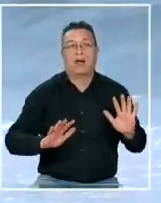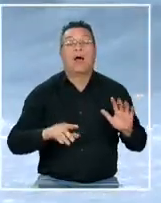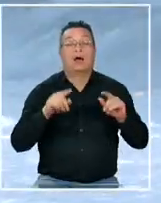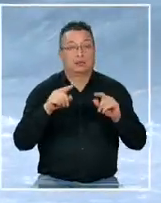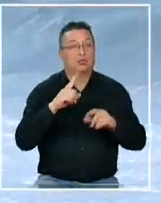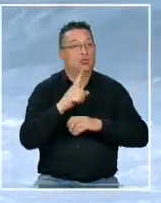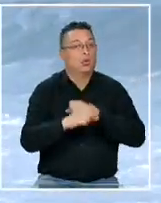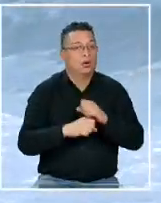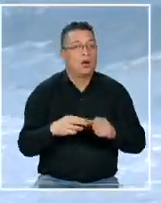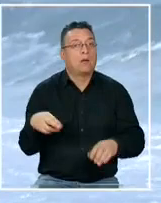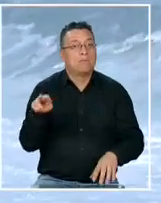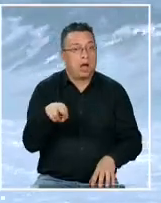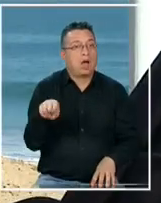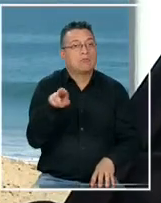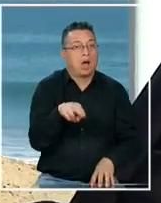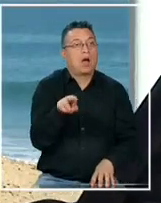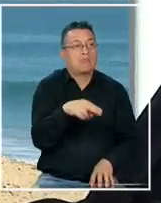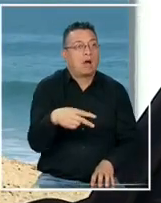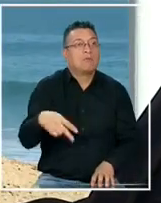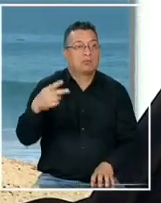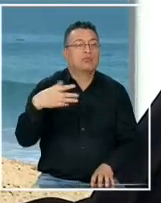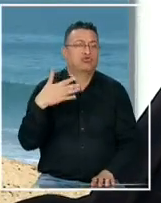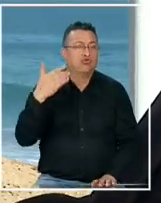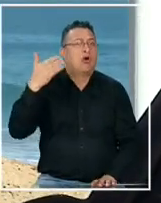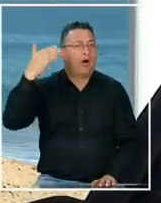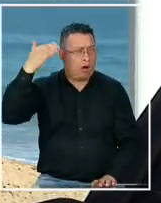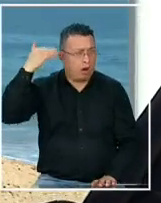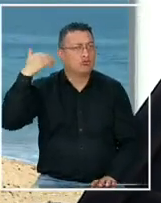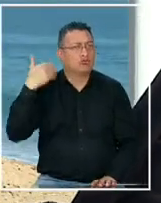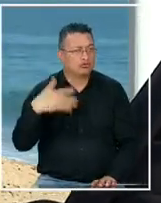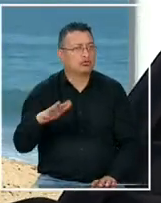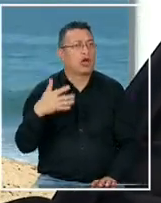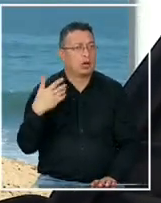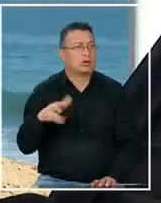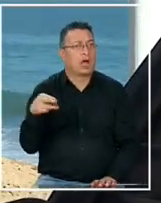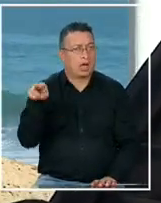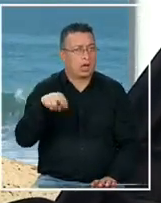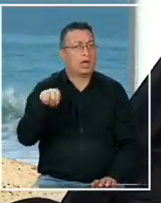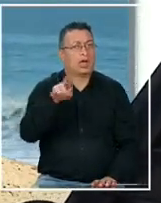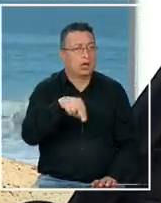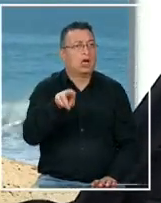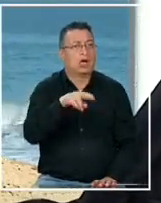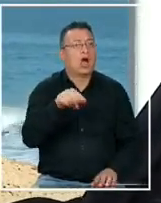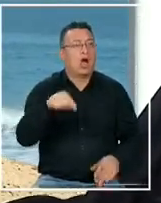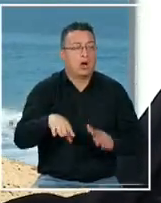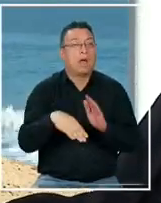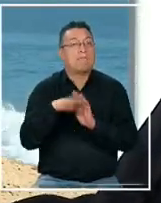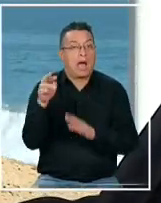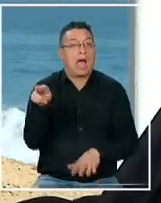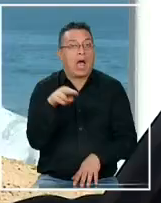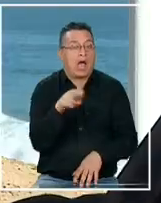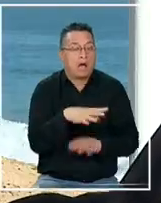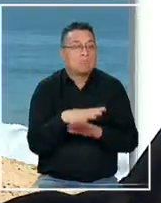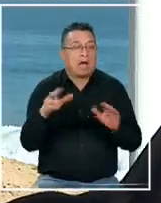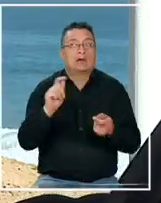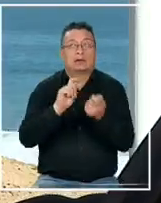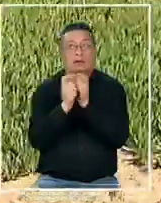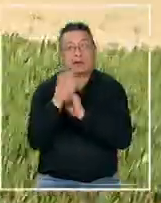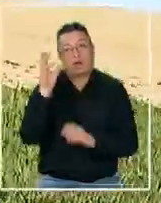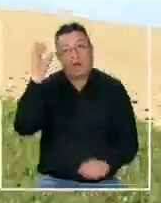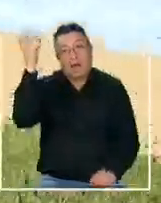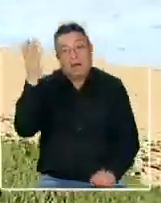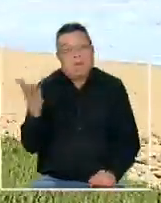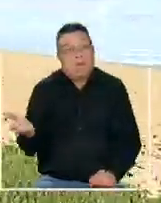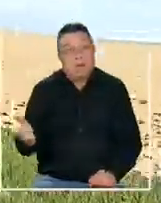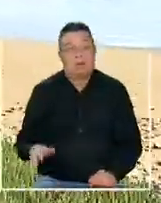pero que son cada vez más frecuentes lleva tiempo esto lleva tiempo que es así y han sido más constantes cada vez con el cambio climático